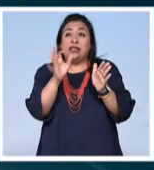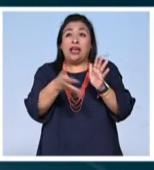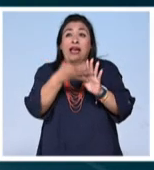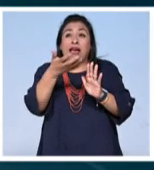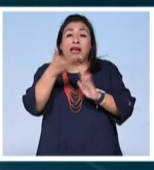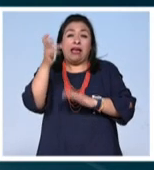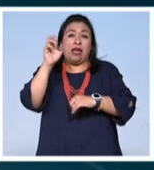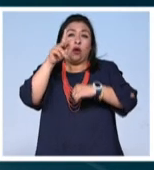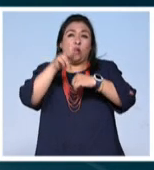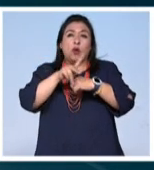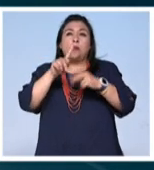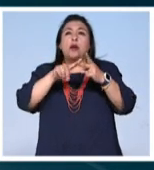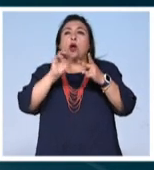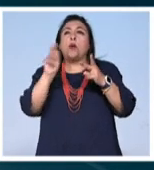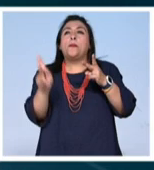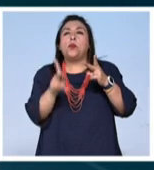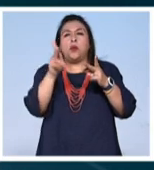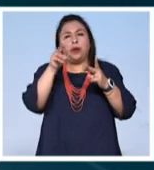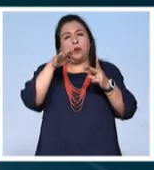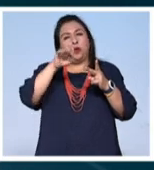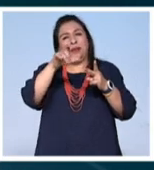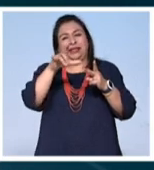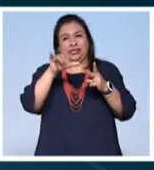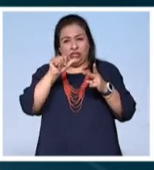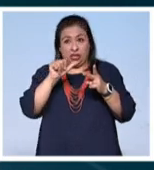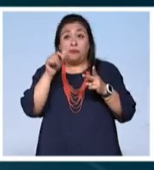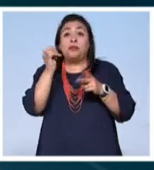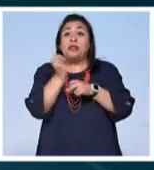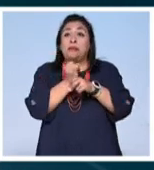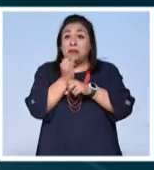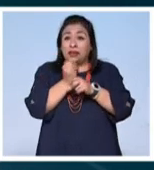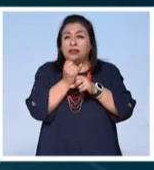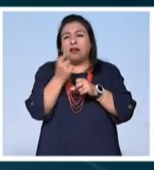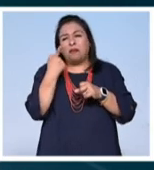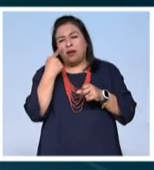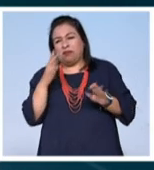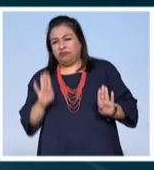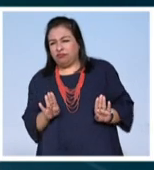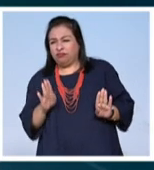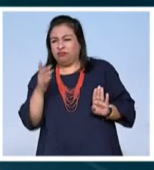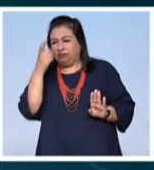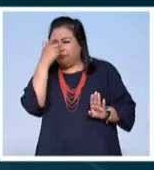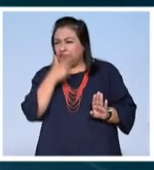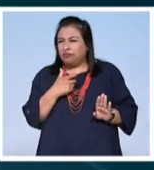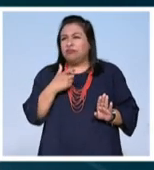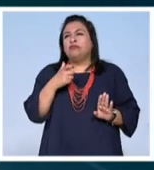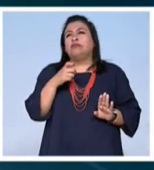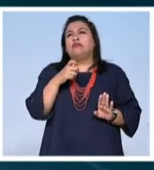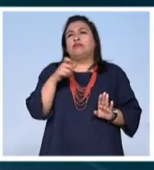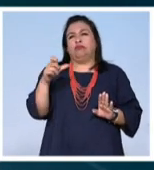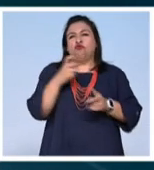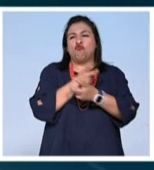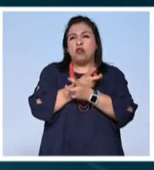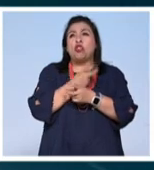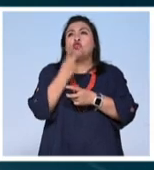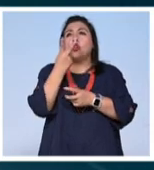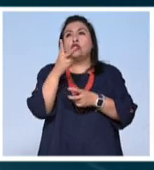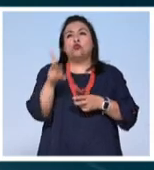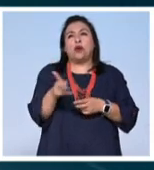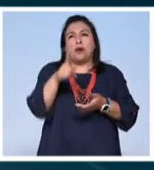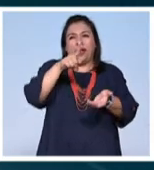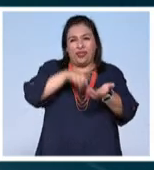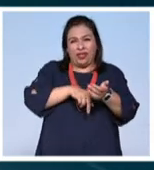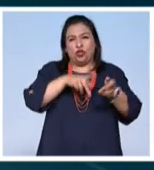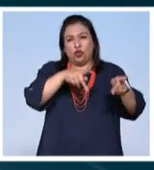excavación europea o del pueblo mexica. La investigación preliminar de los rasgos epigenéticos de los cadáveres indica que hay dos poblaciones al